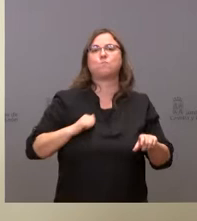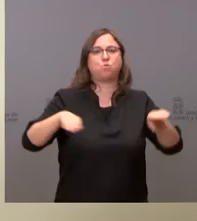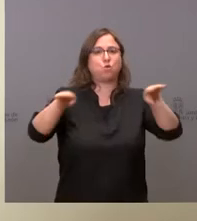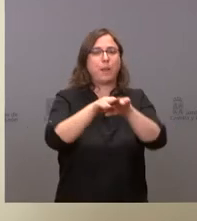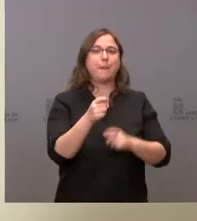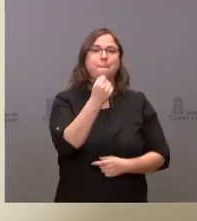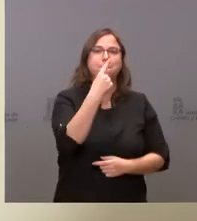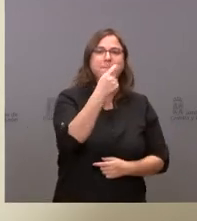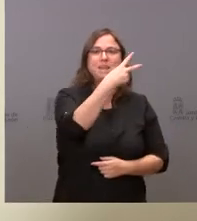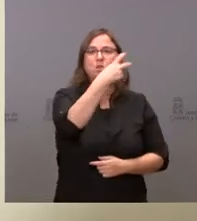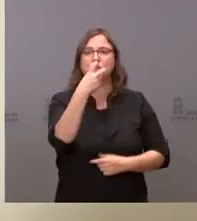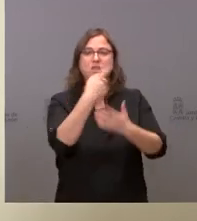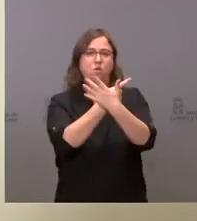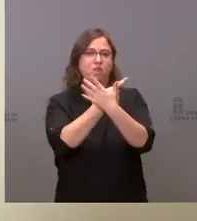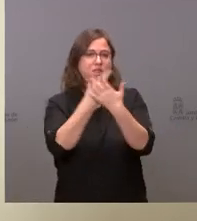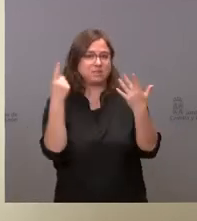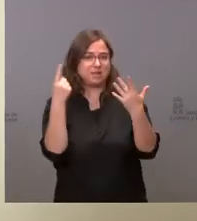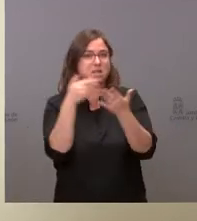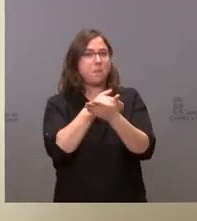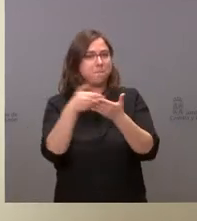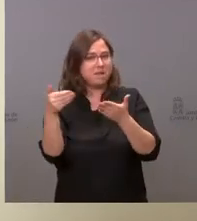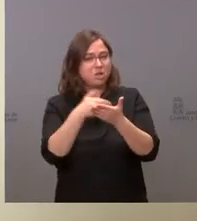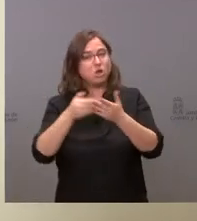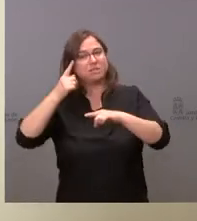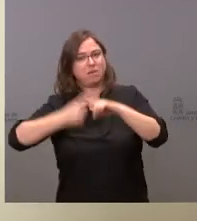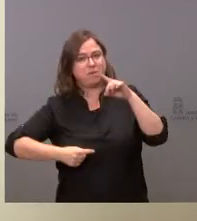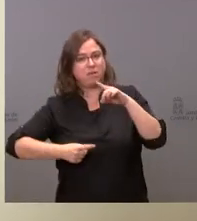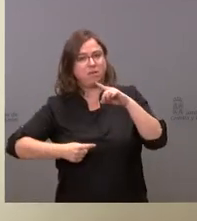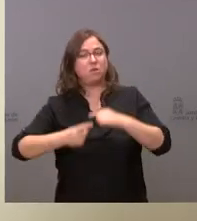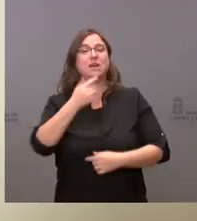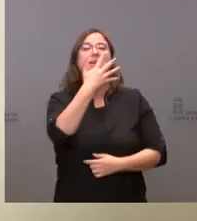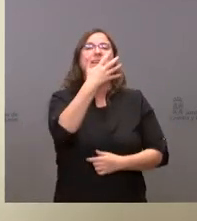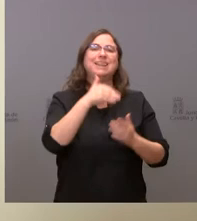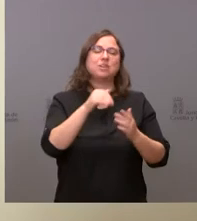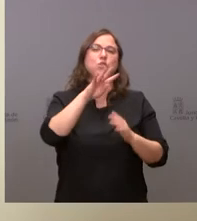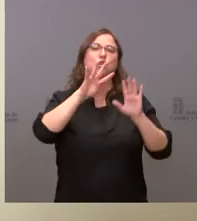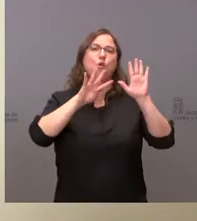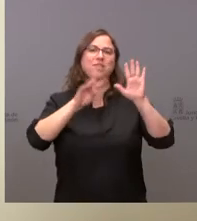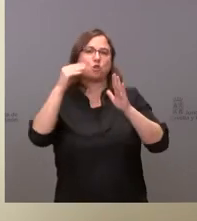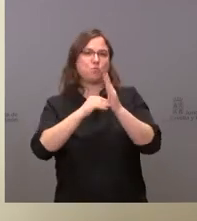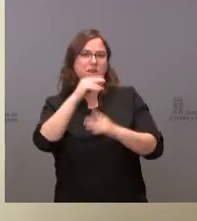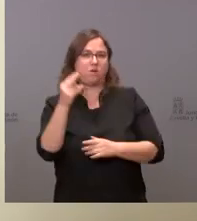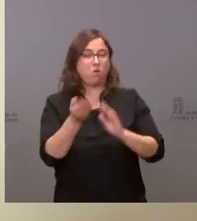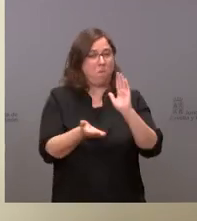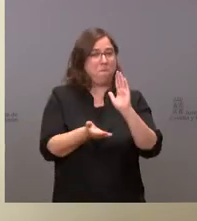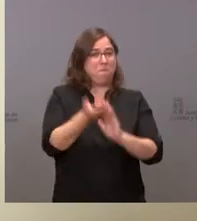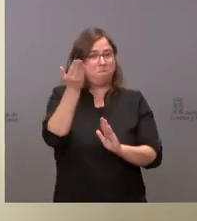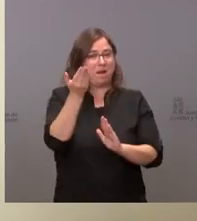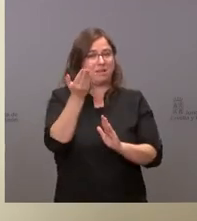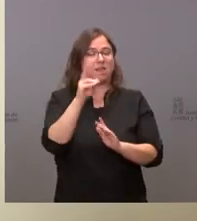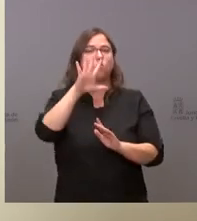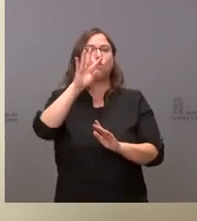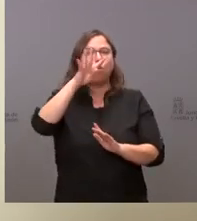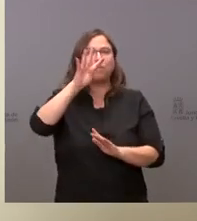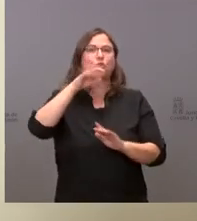.216 millones y medio, 598.000 euros, crece el 12,5%, Cultura y Turismo,